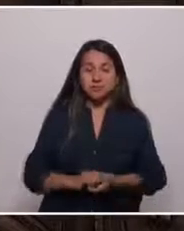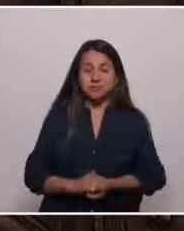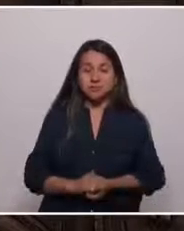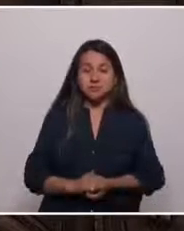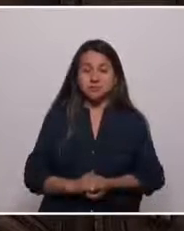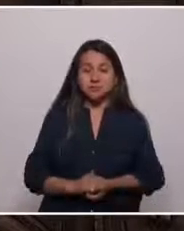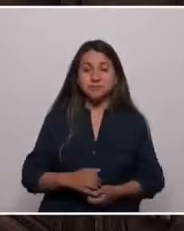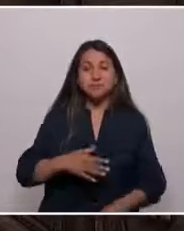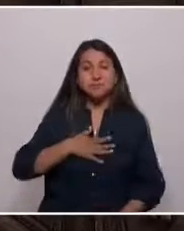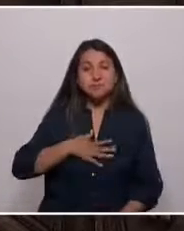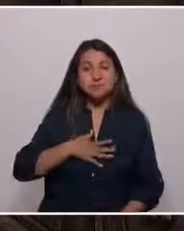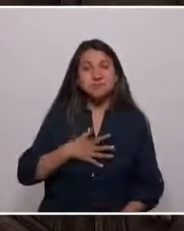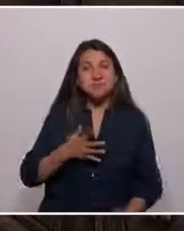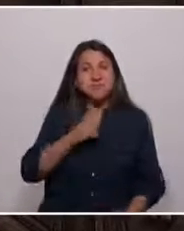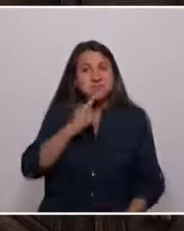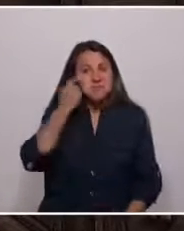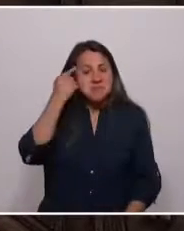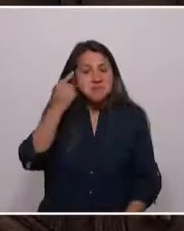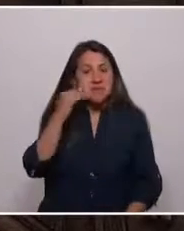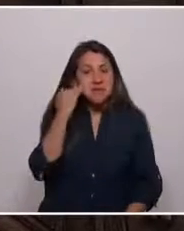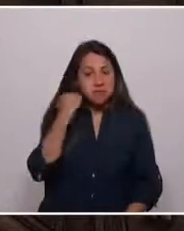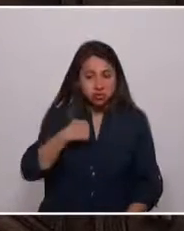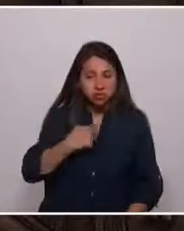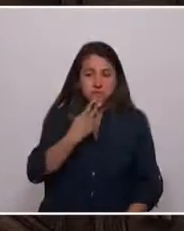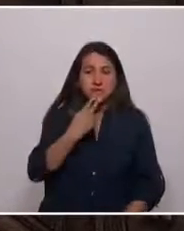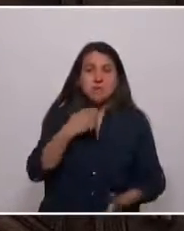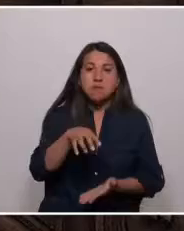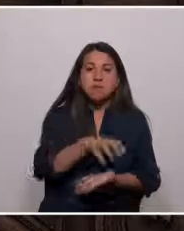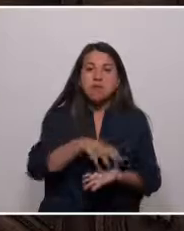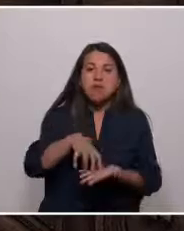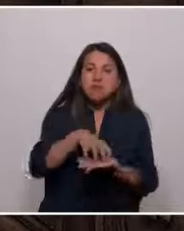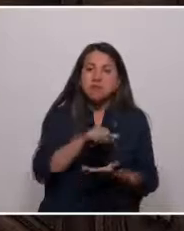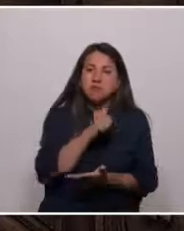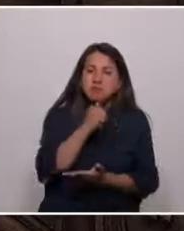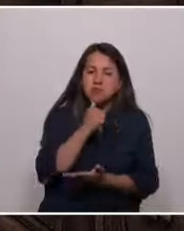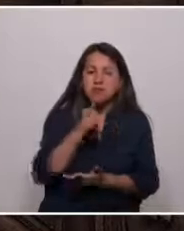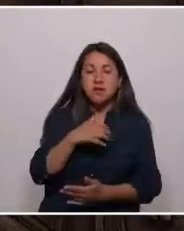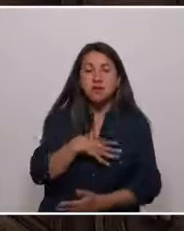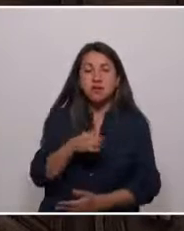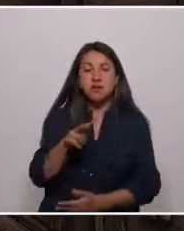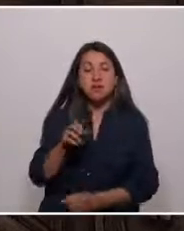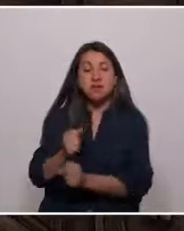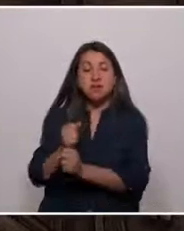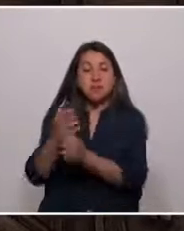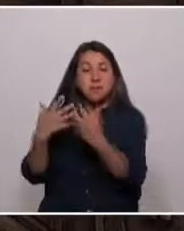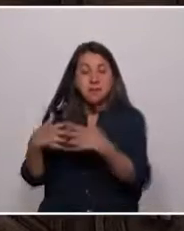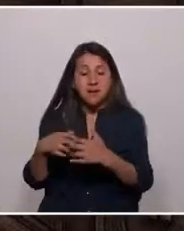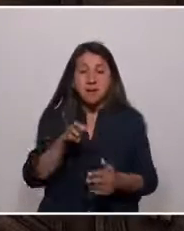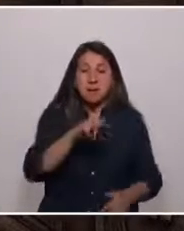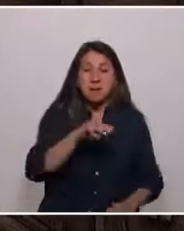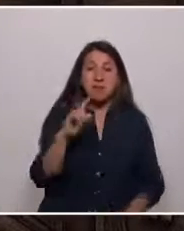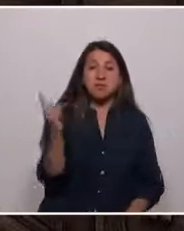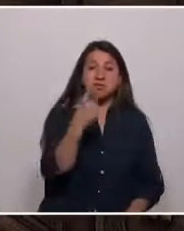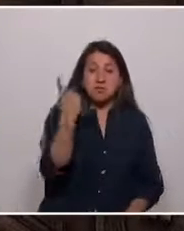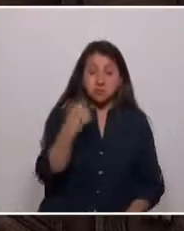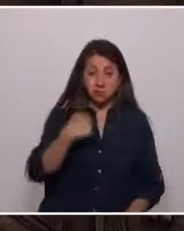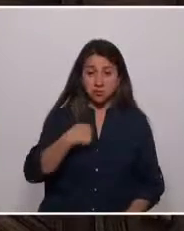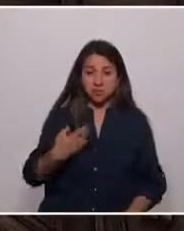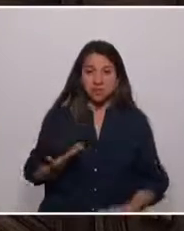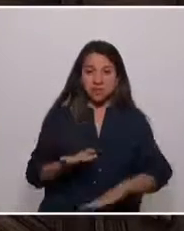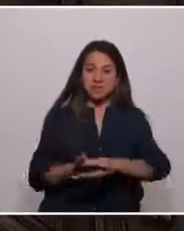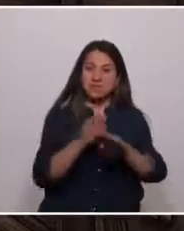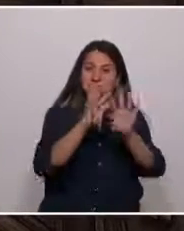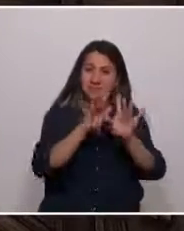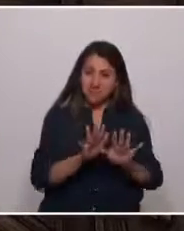¿Quién hubiese pensado que un niño de población, hijo de operario y madre soltera, estaría redactando la propuesta para